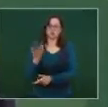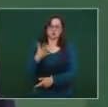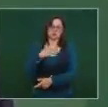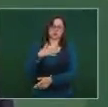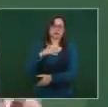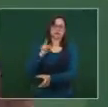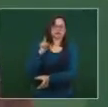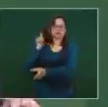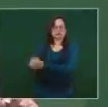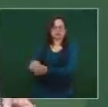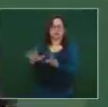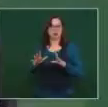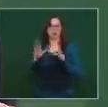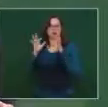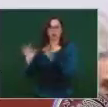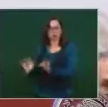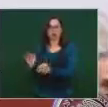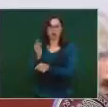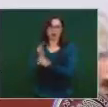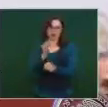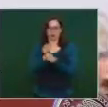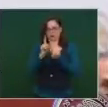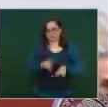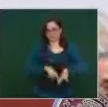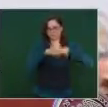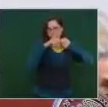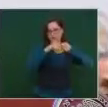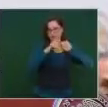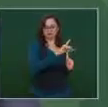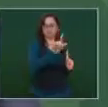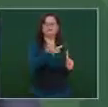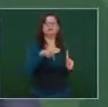es el medio para elegir el candidato en el 2024.